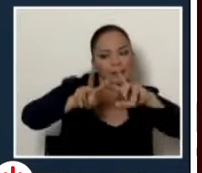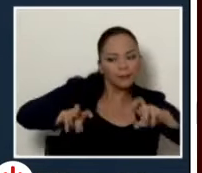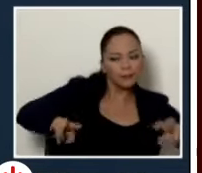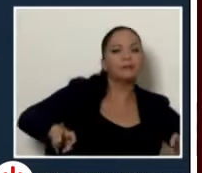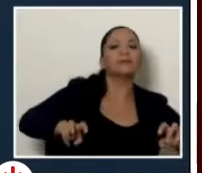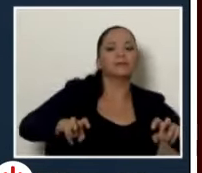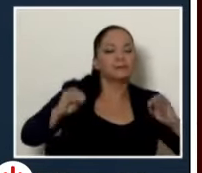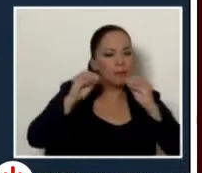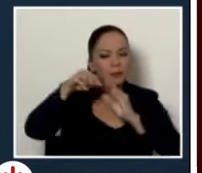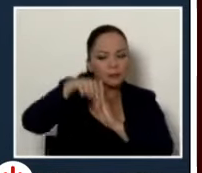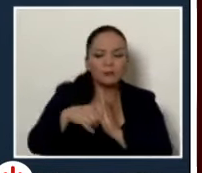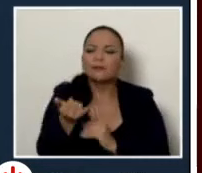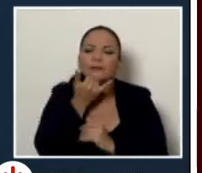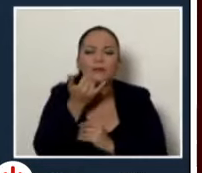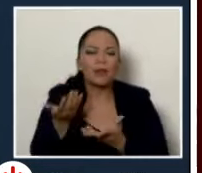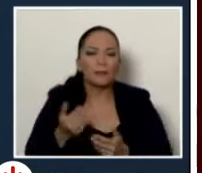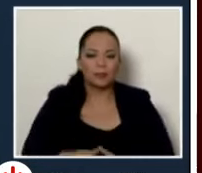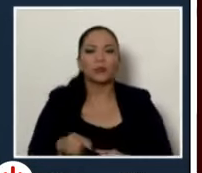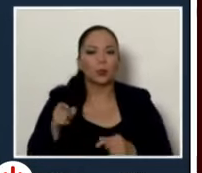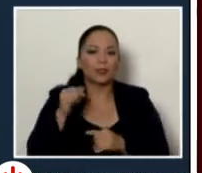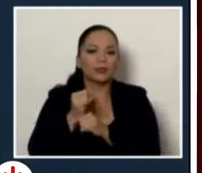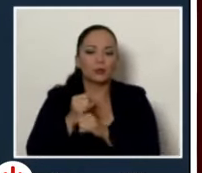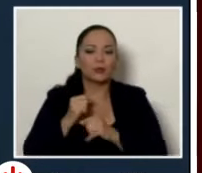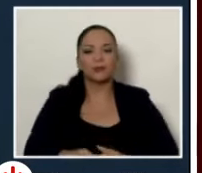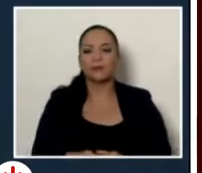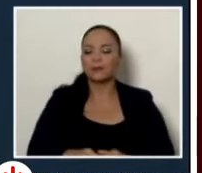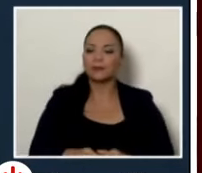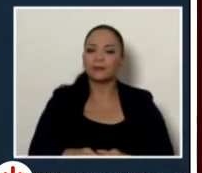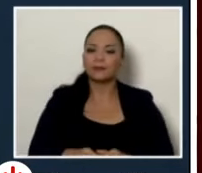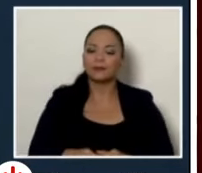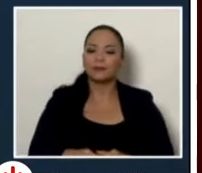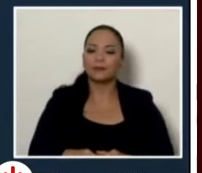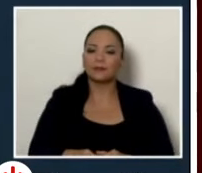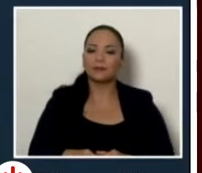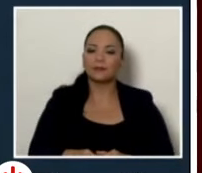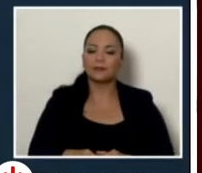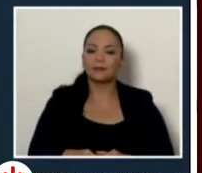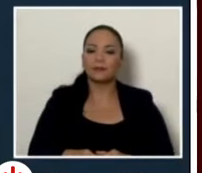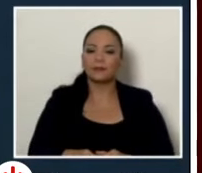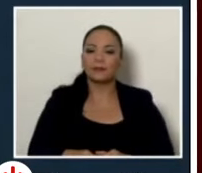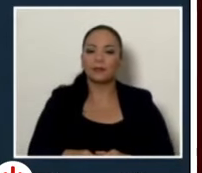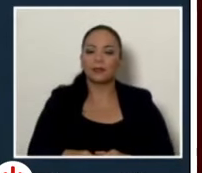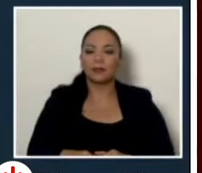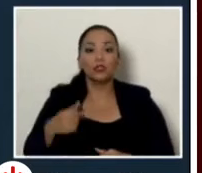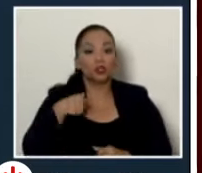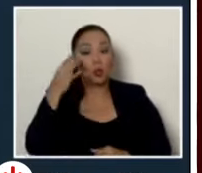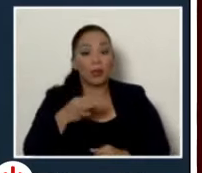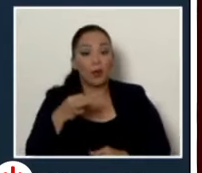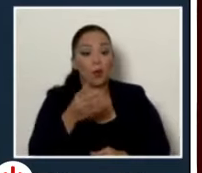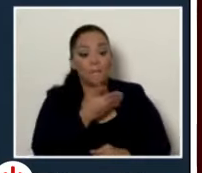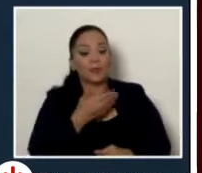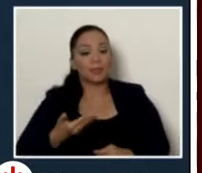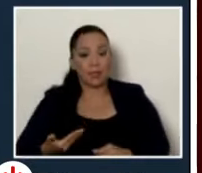la revisión de qué es lo que ha sucedido yo no creo que el señor presidente me invitara a mí a ocupar este cargo para que me